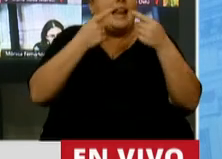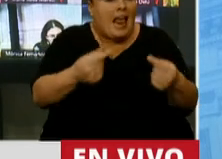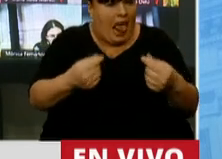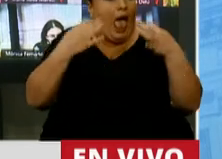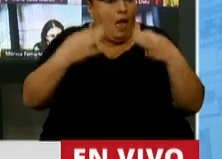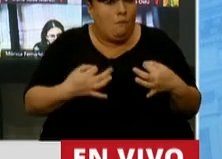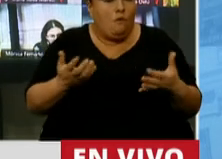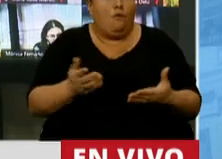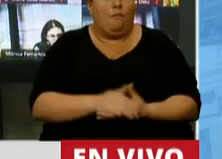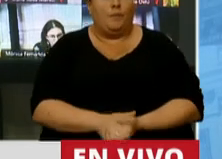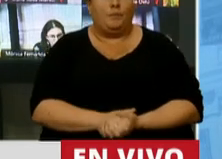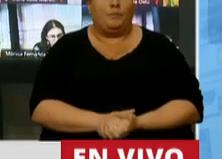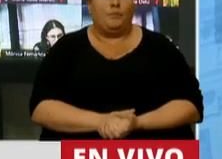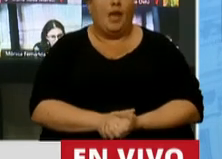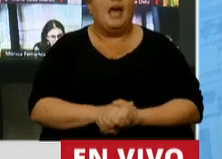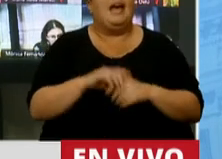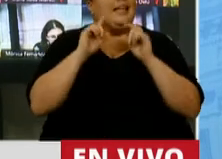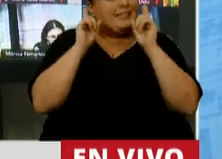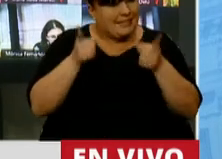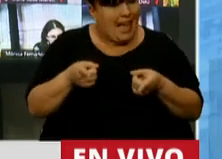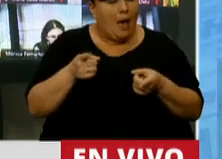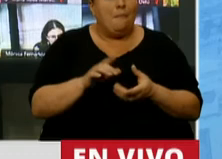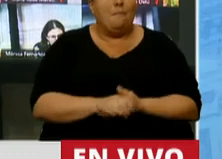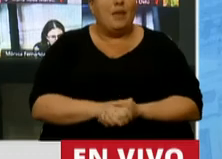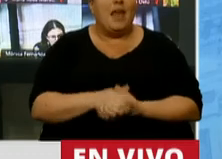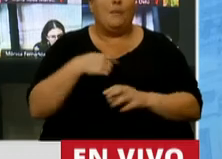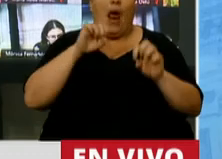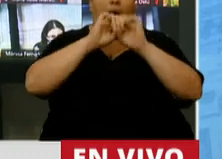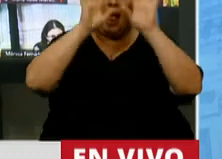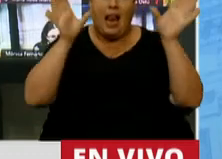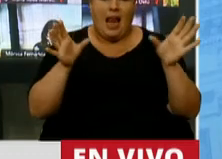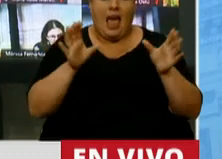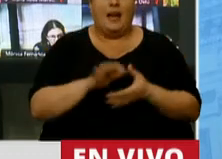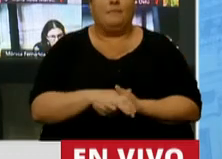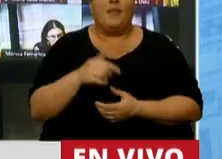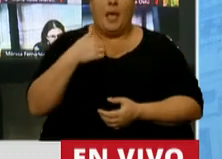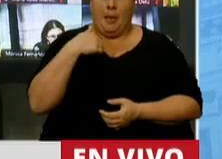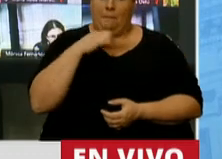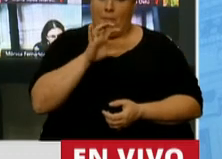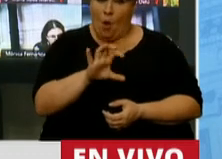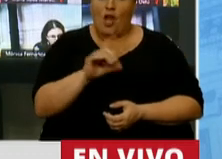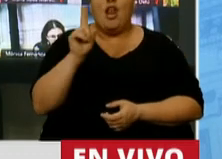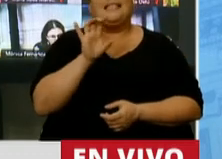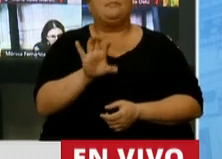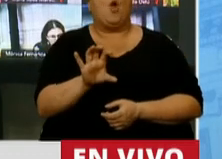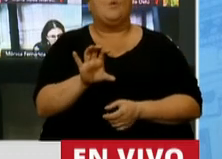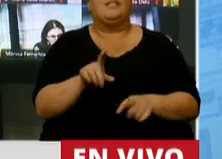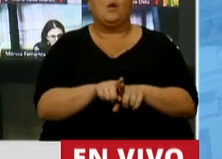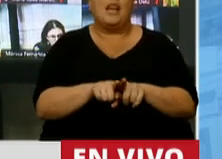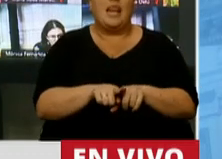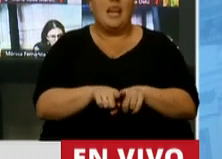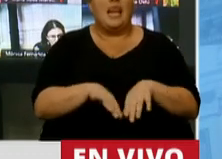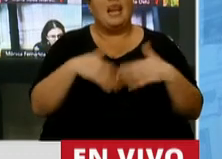digno. Pero además quiero aclarar que mi provincia no es una provincia